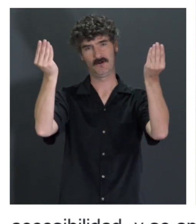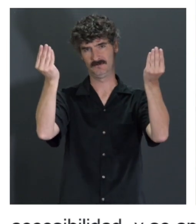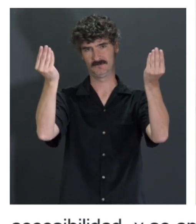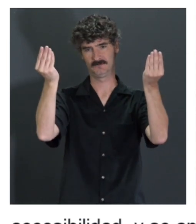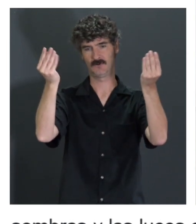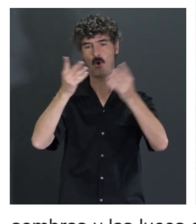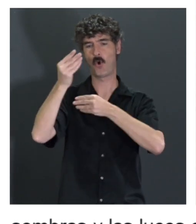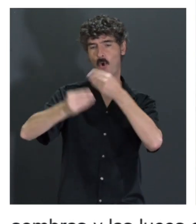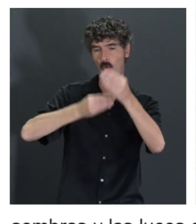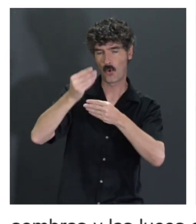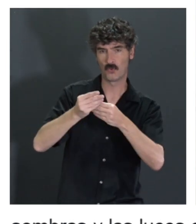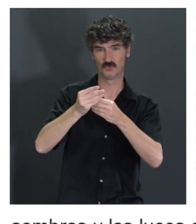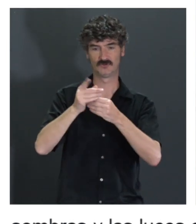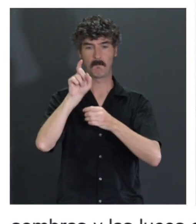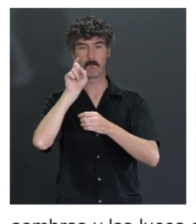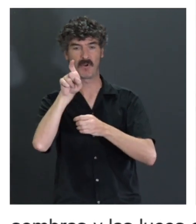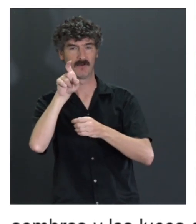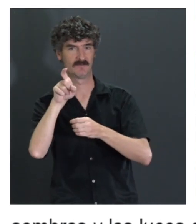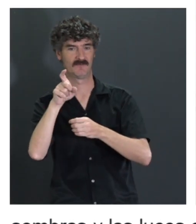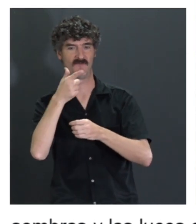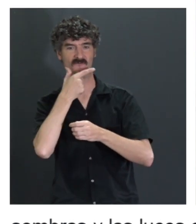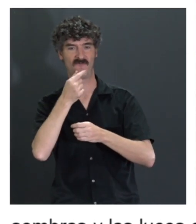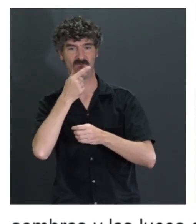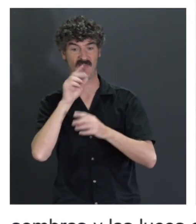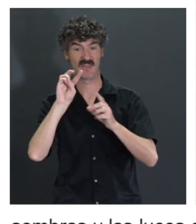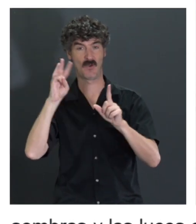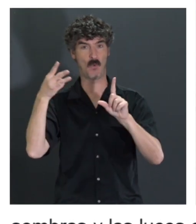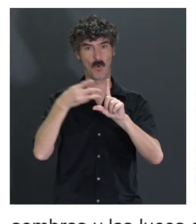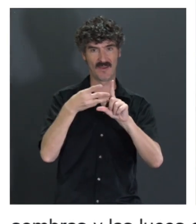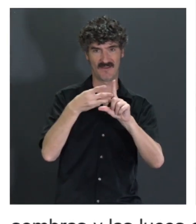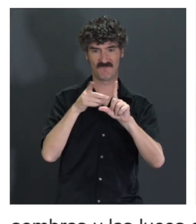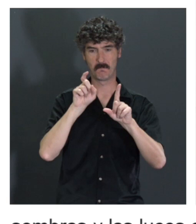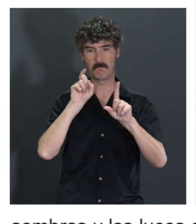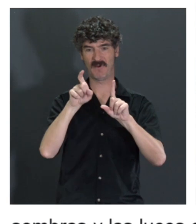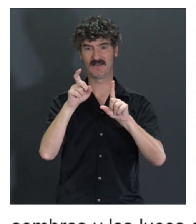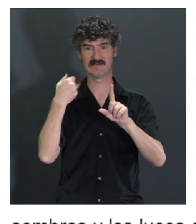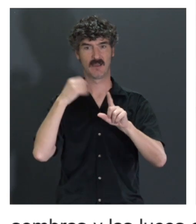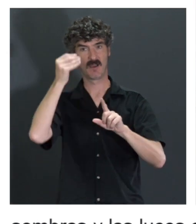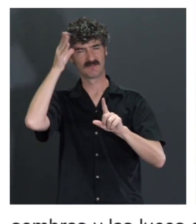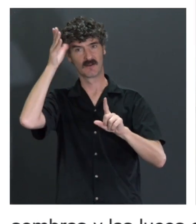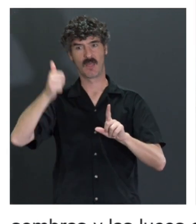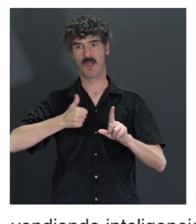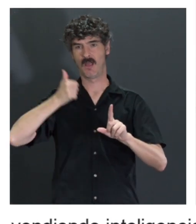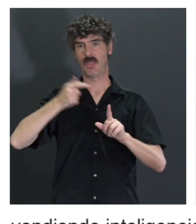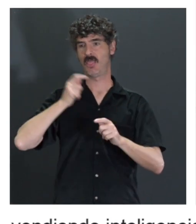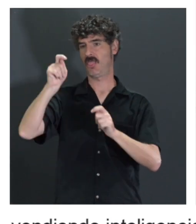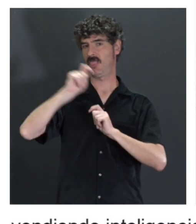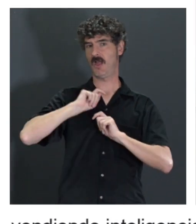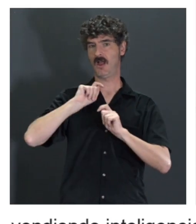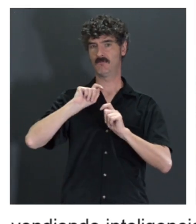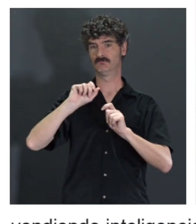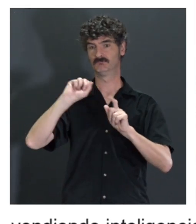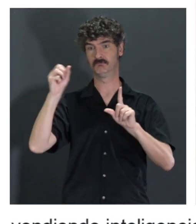este plugin, este botoncito que pones en tu página web y le das y te hace con la inteligencia artificial te hacemos tu página web